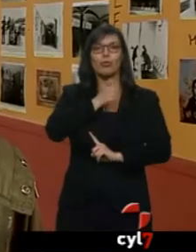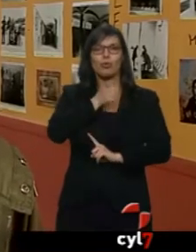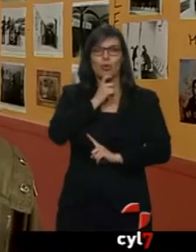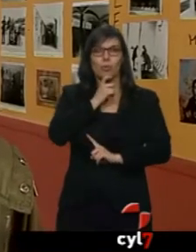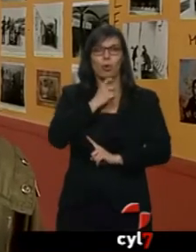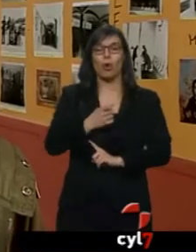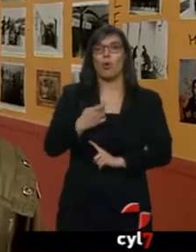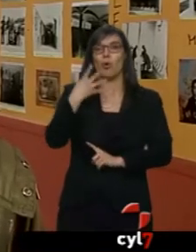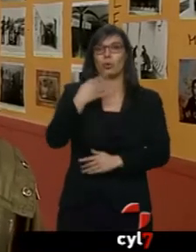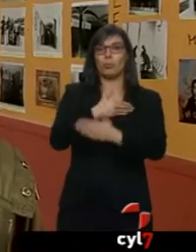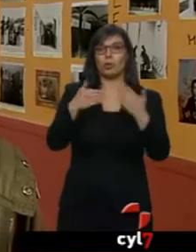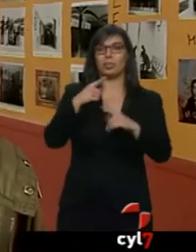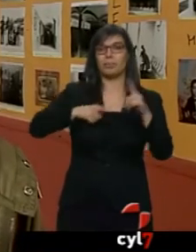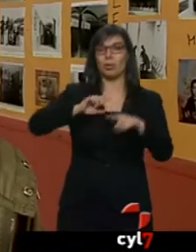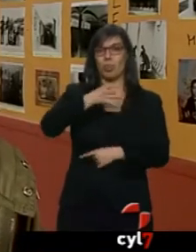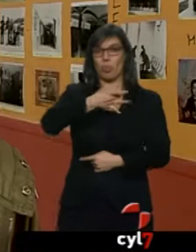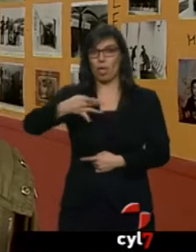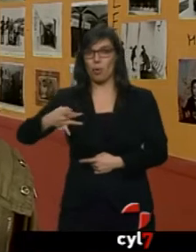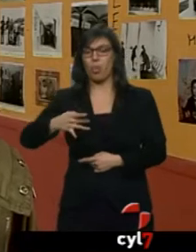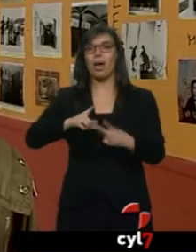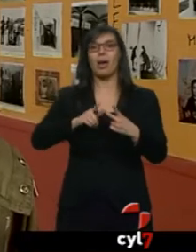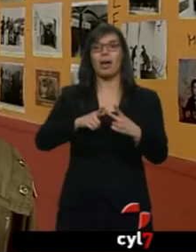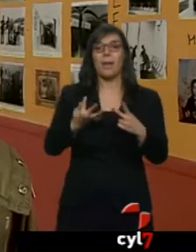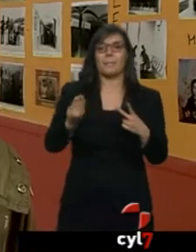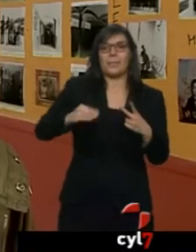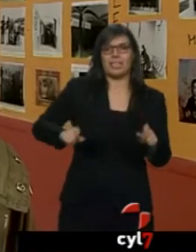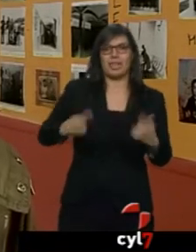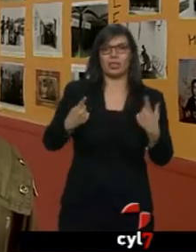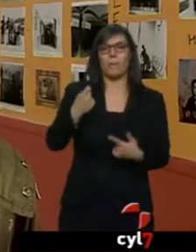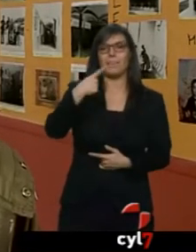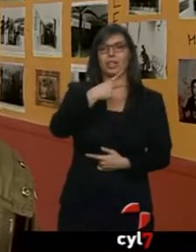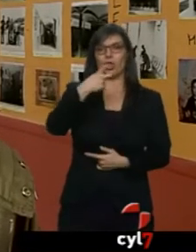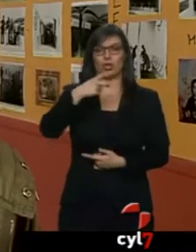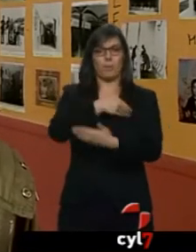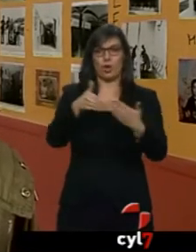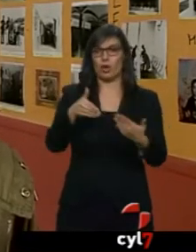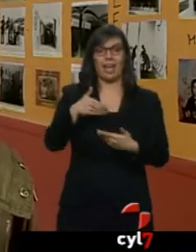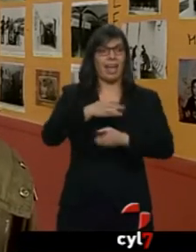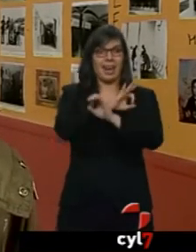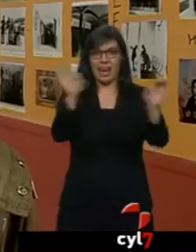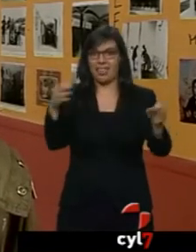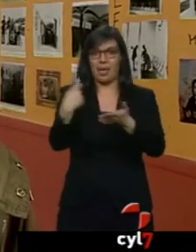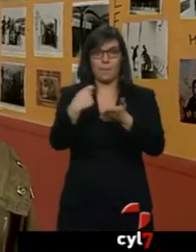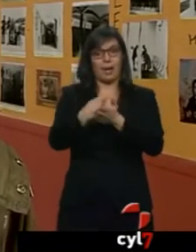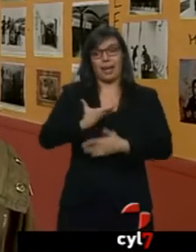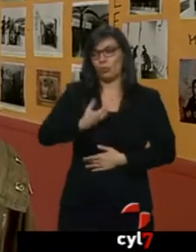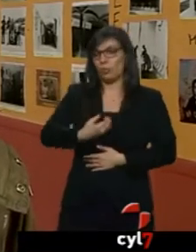imposibilidad de pagarlos y un coste adicional de otros 1.200 millones... ...que nadie está dispuesto a poner y que desde luego el ayuntamiento no puede poner.